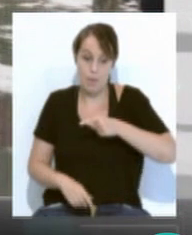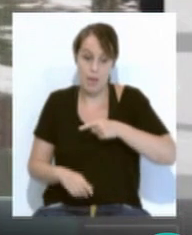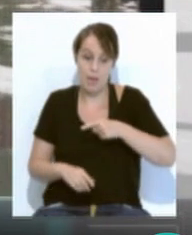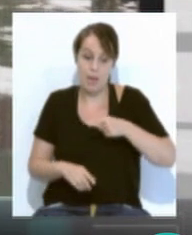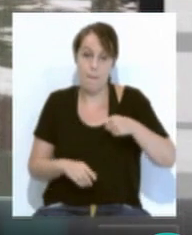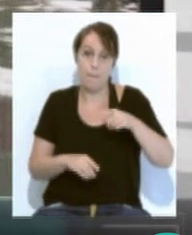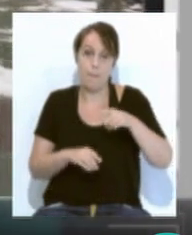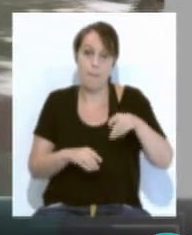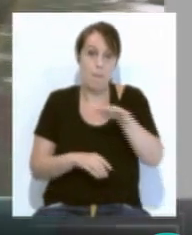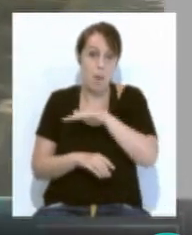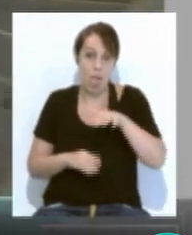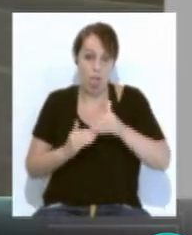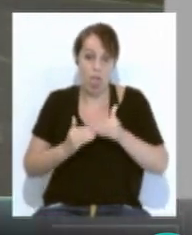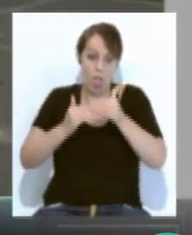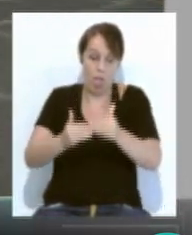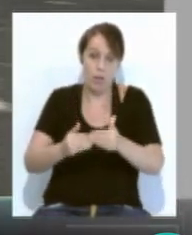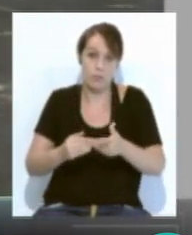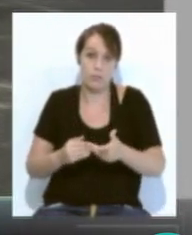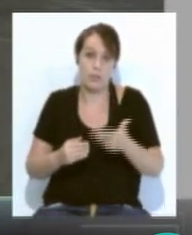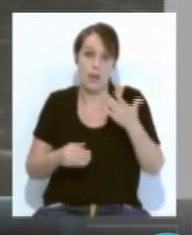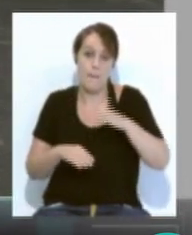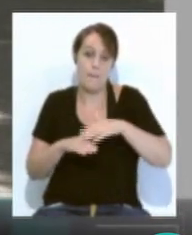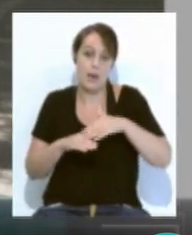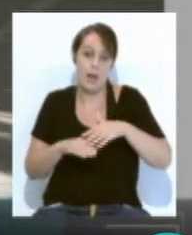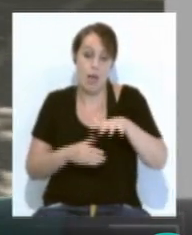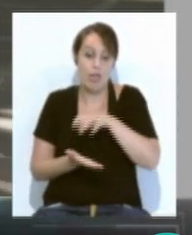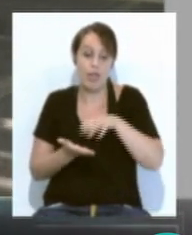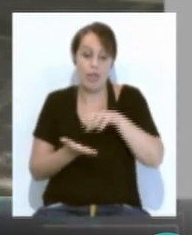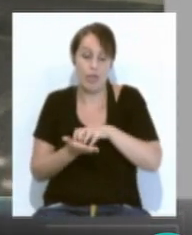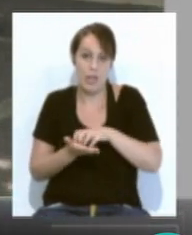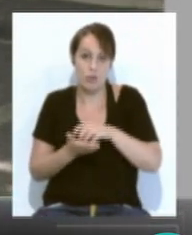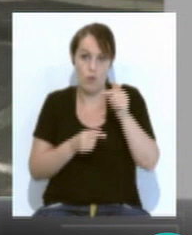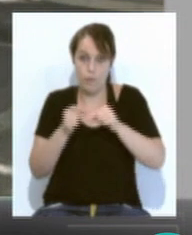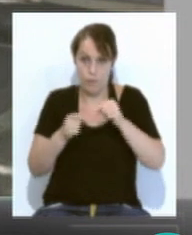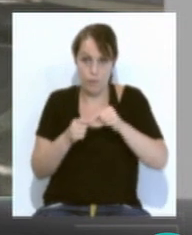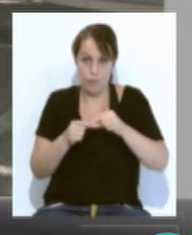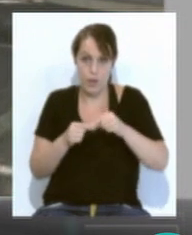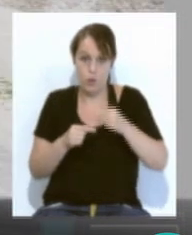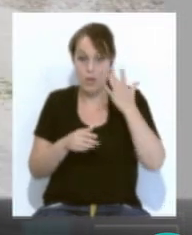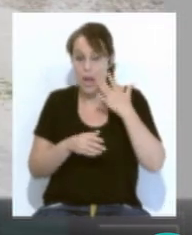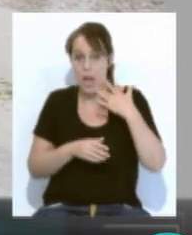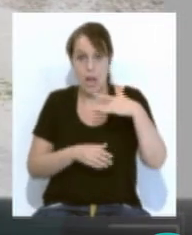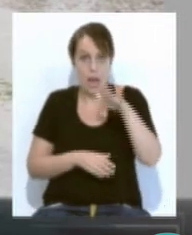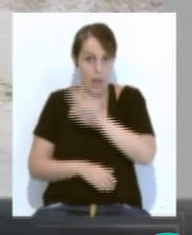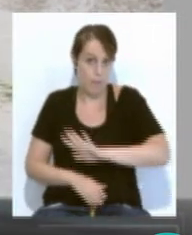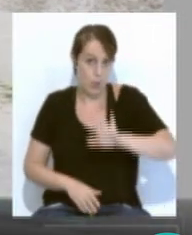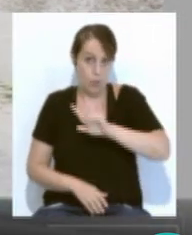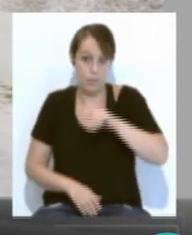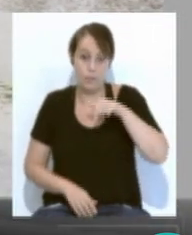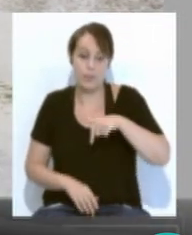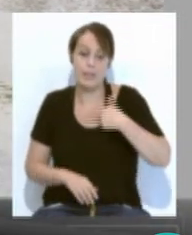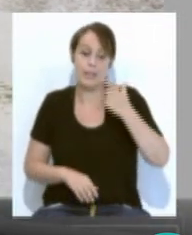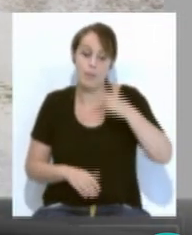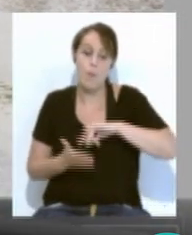con el objetivo de evitar que el virus entrara en nuestros centros y tener activo un plan por si la demanda se